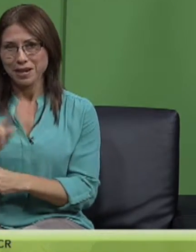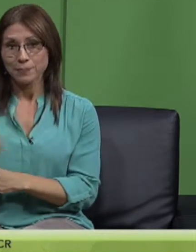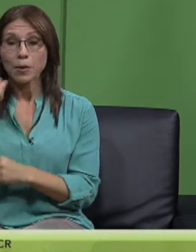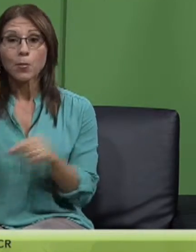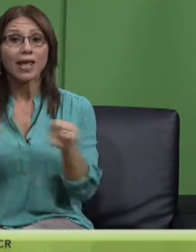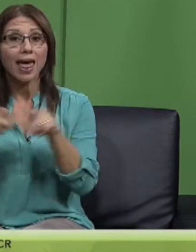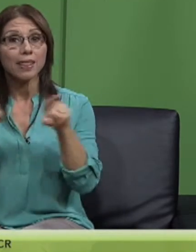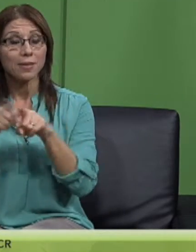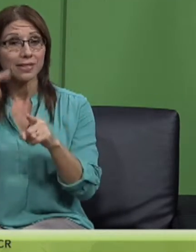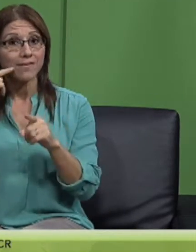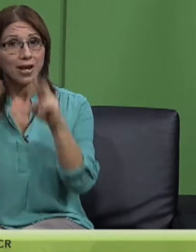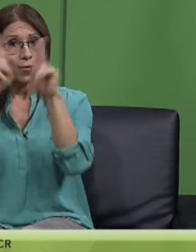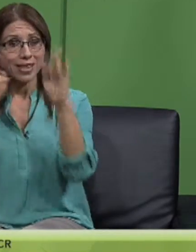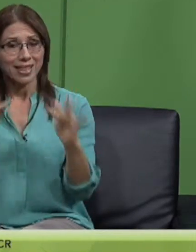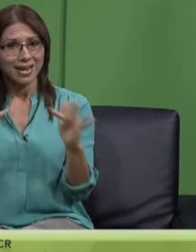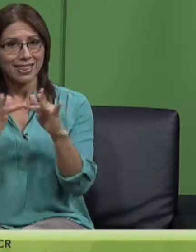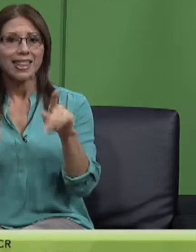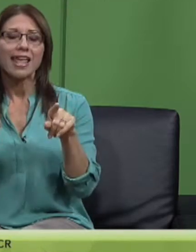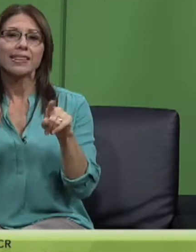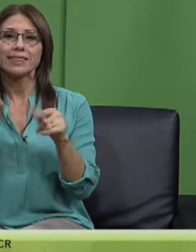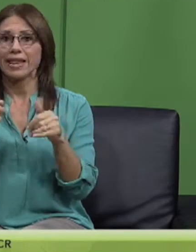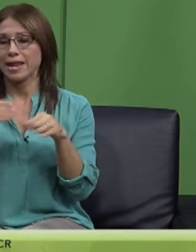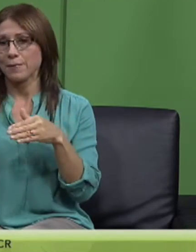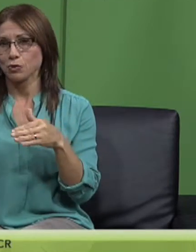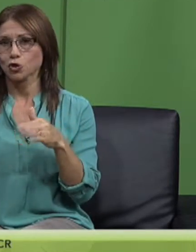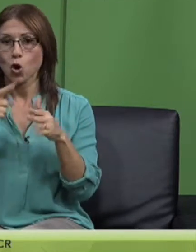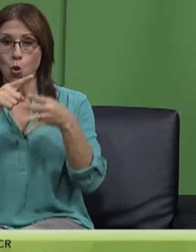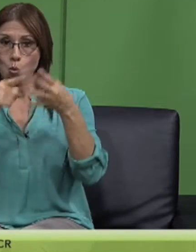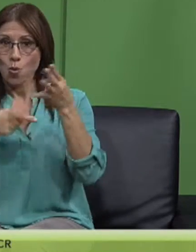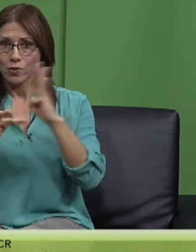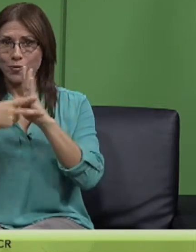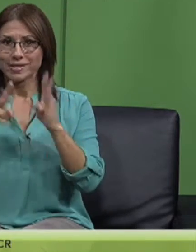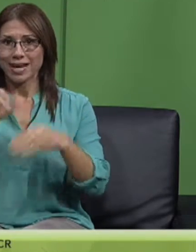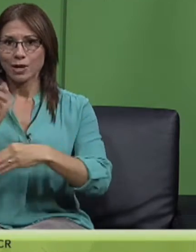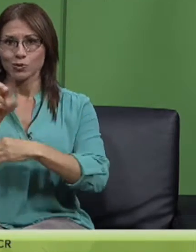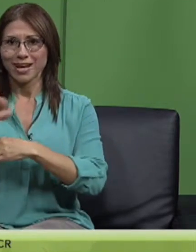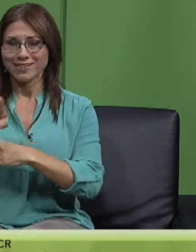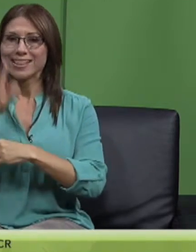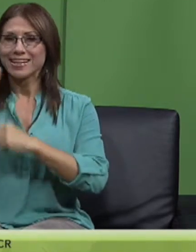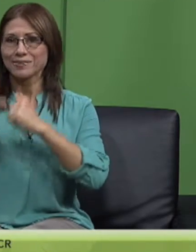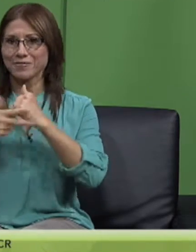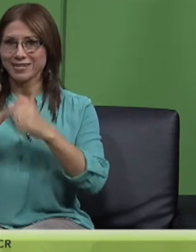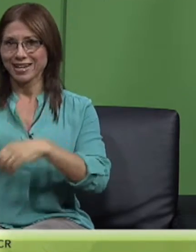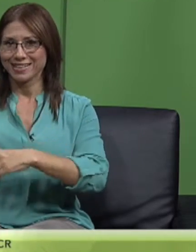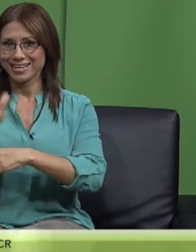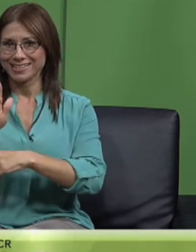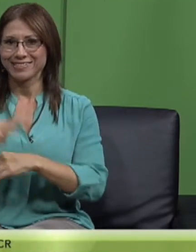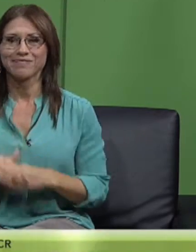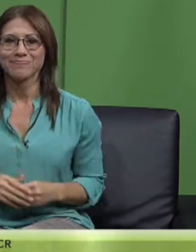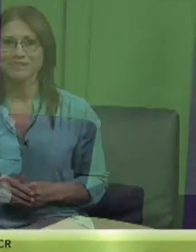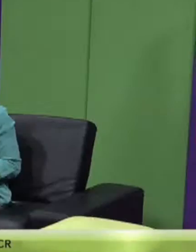porque además de poder verlo en internet, tenemos cuatro transmisiones en canal UCR y tres en canal 13.